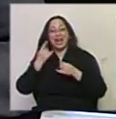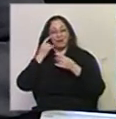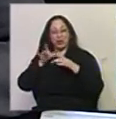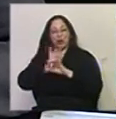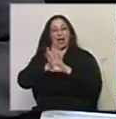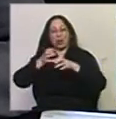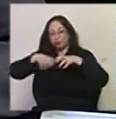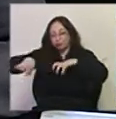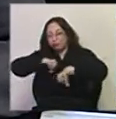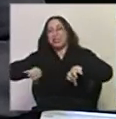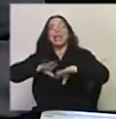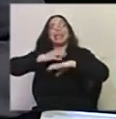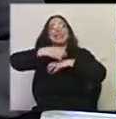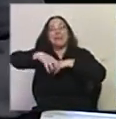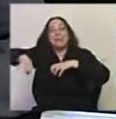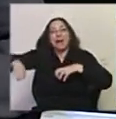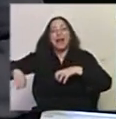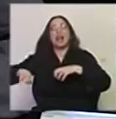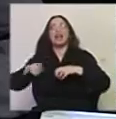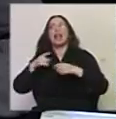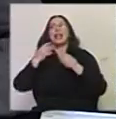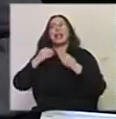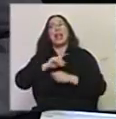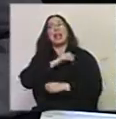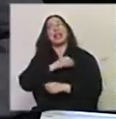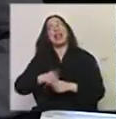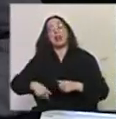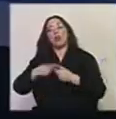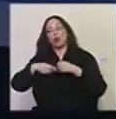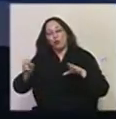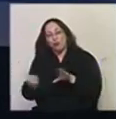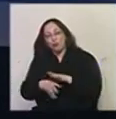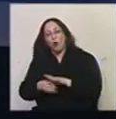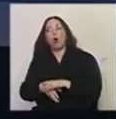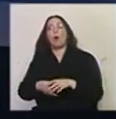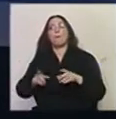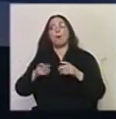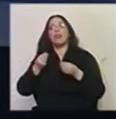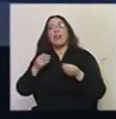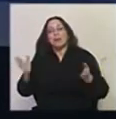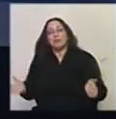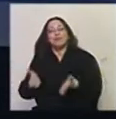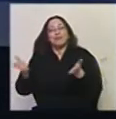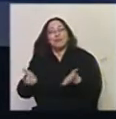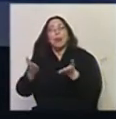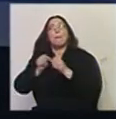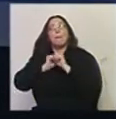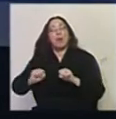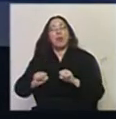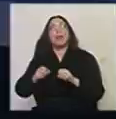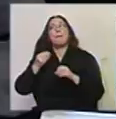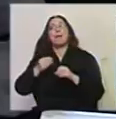esfuerzo por crear distintos mecanismos de fondos, de fomentos, de incentivos. Para que el sector